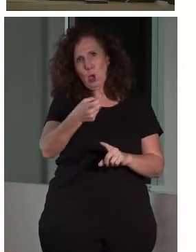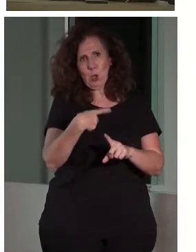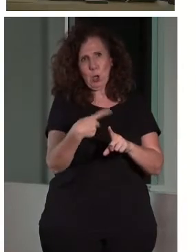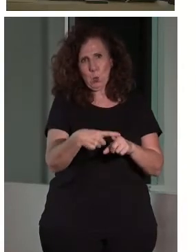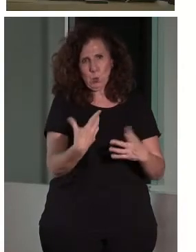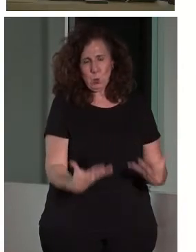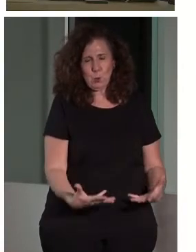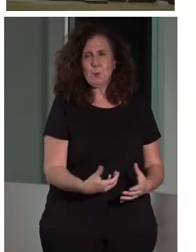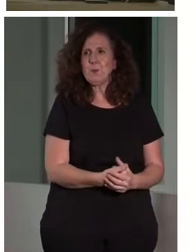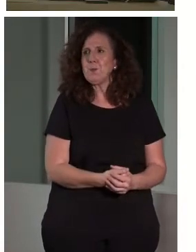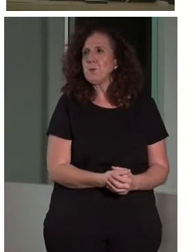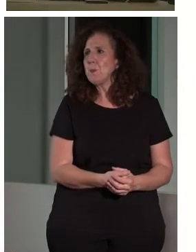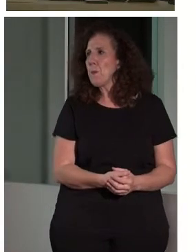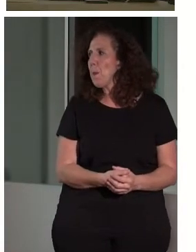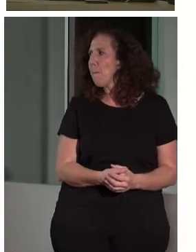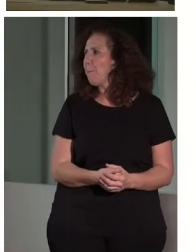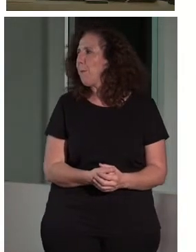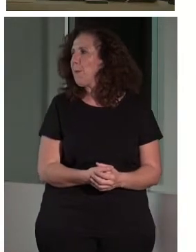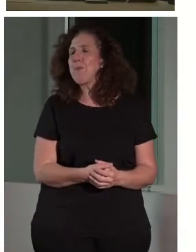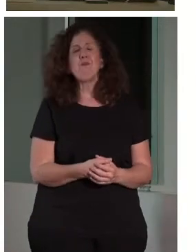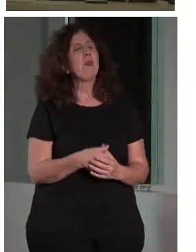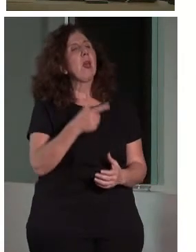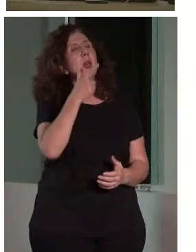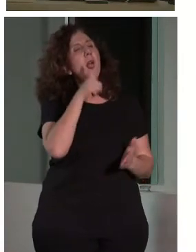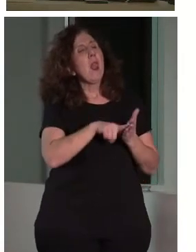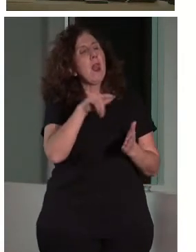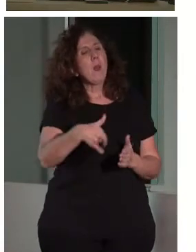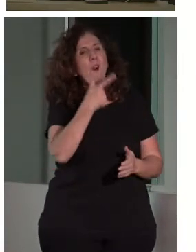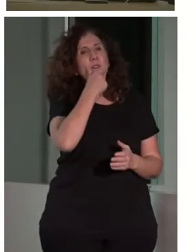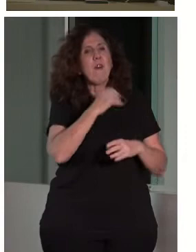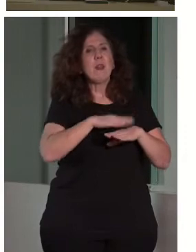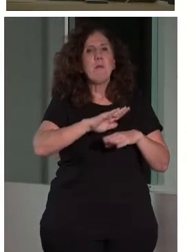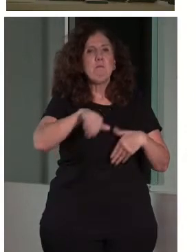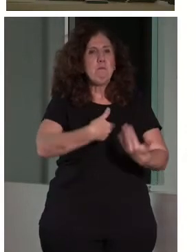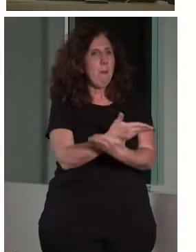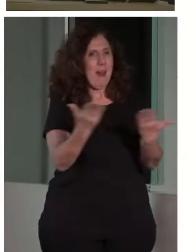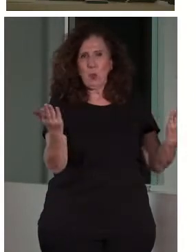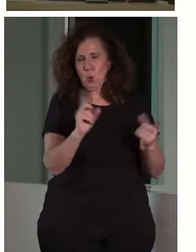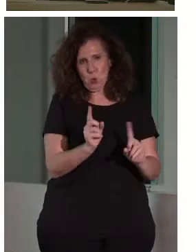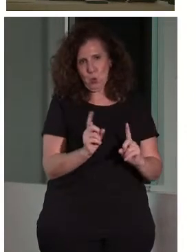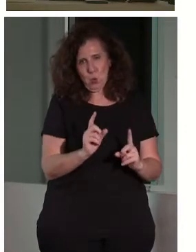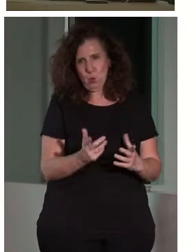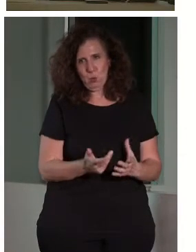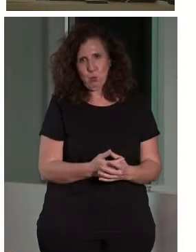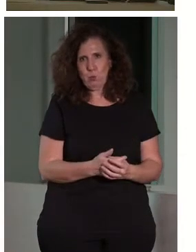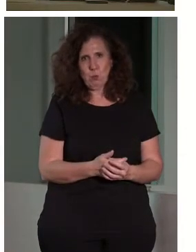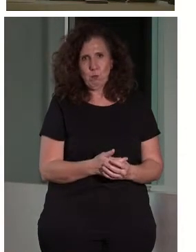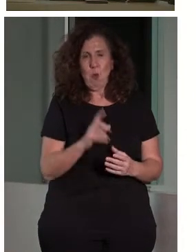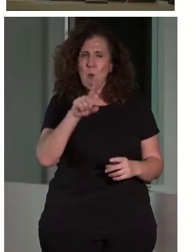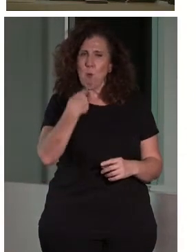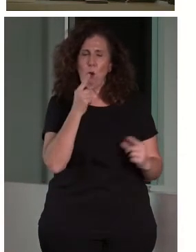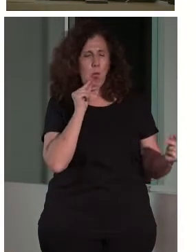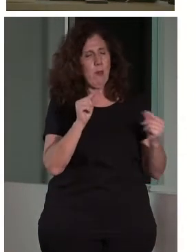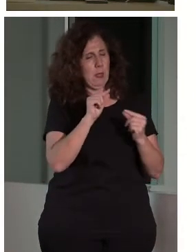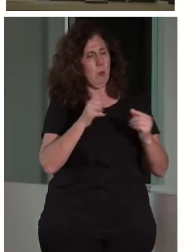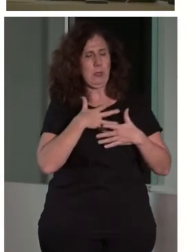Bien, pues eso. El lenguaje fácil no es para todos. No es para todos. Lo podemos debatir, si queréis.